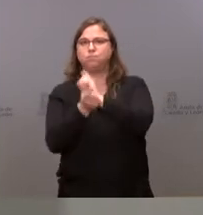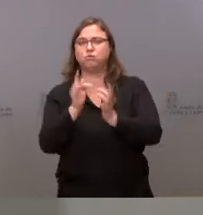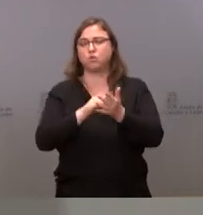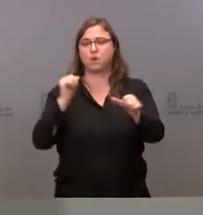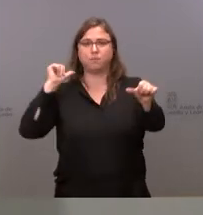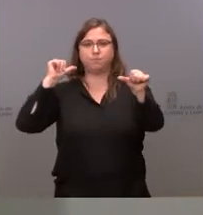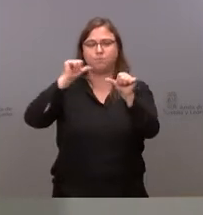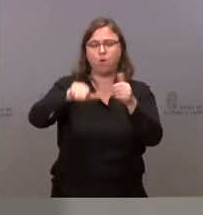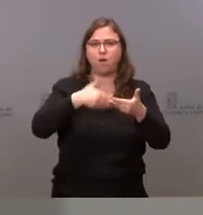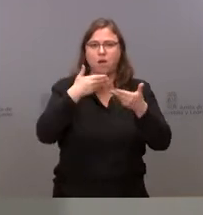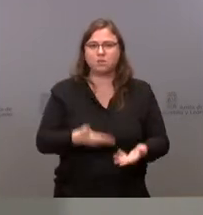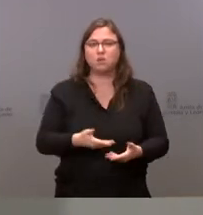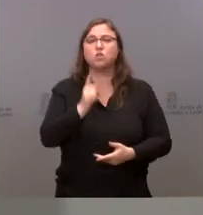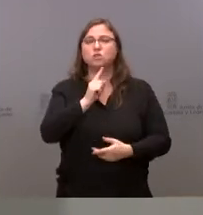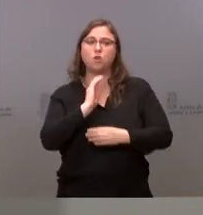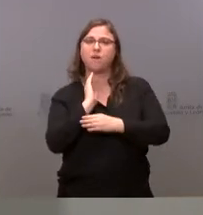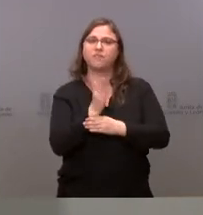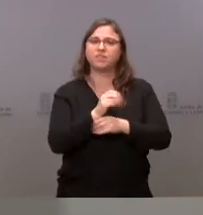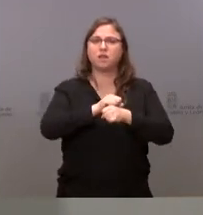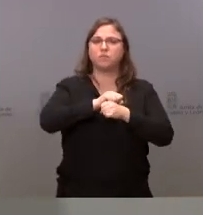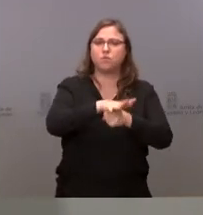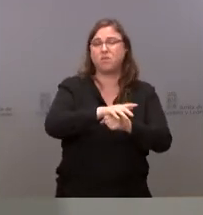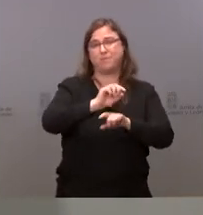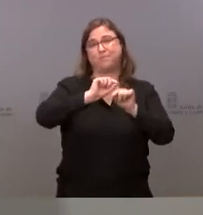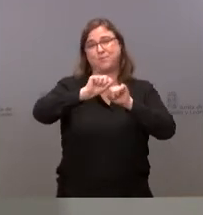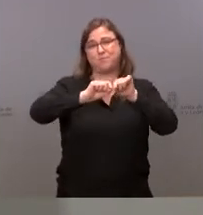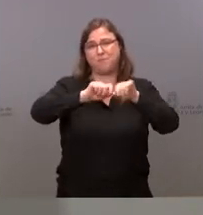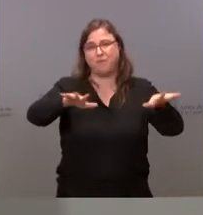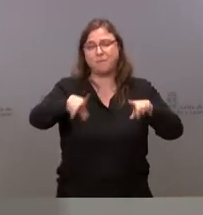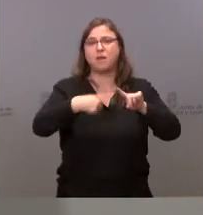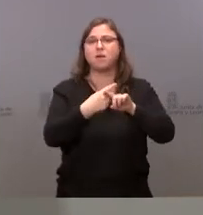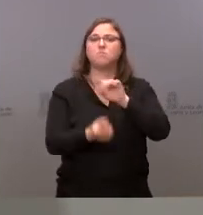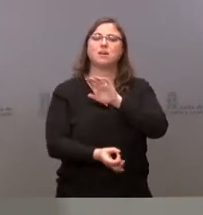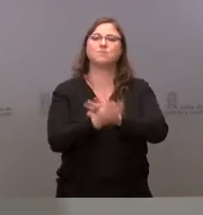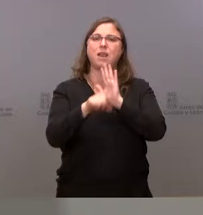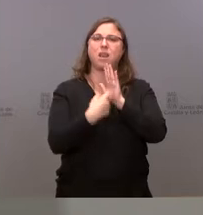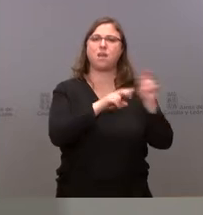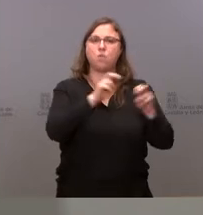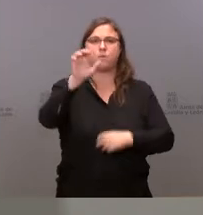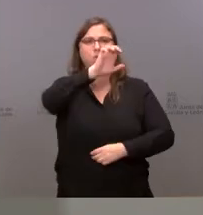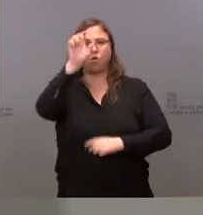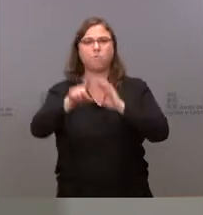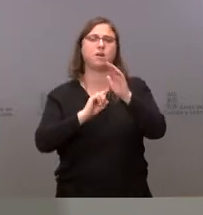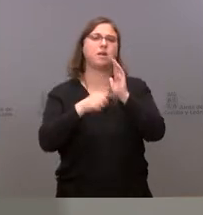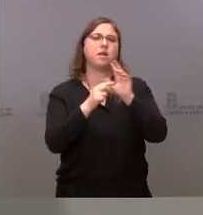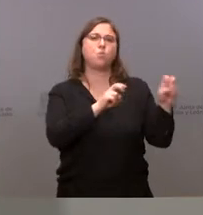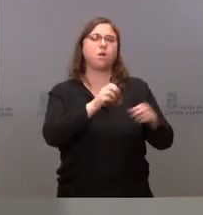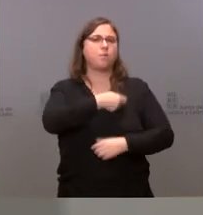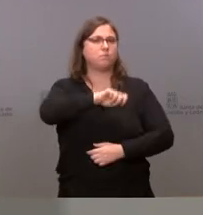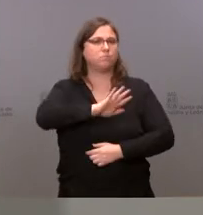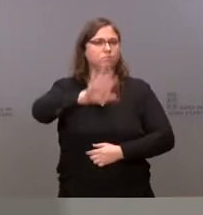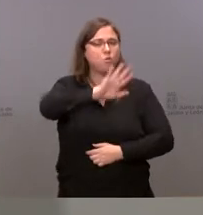entonces. No solamente el impacto de la pandemia, también los nuevos marcos normativos europeos y nacionales, el proceso de digitalización,